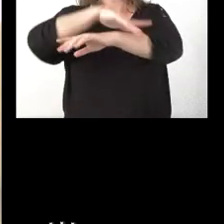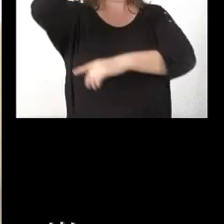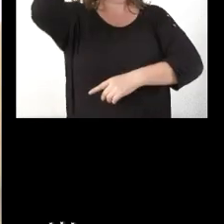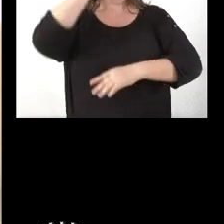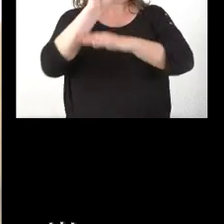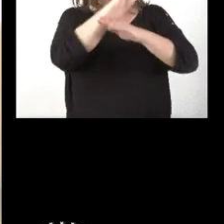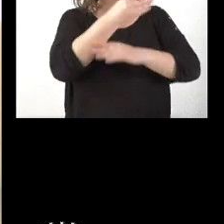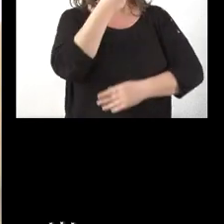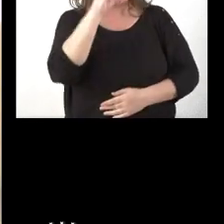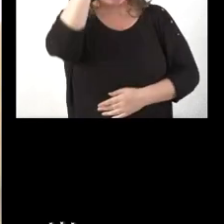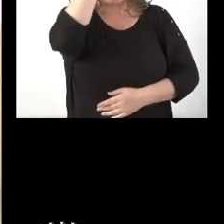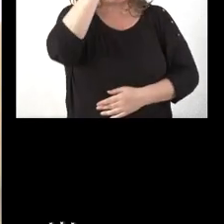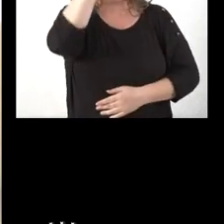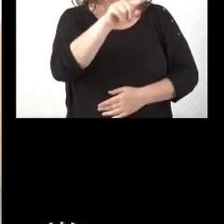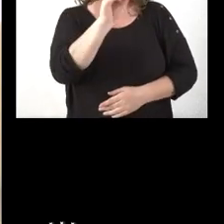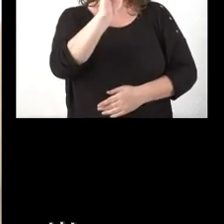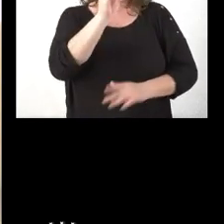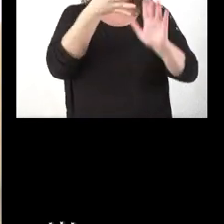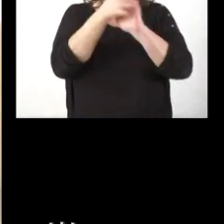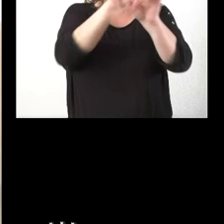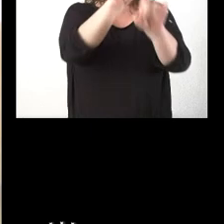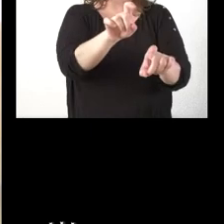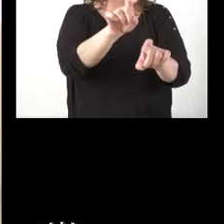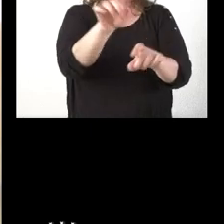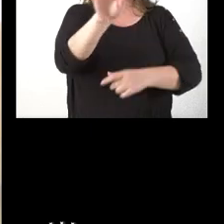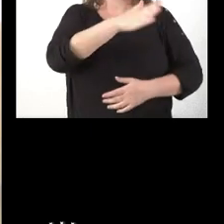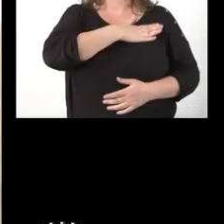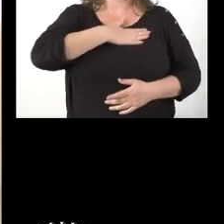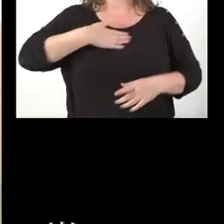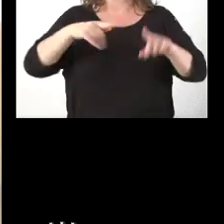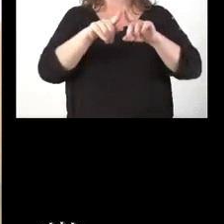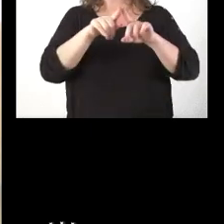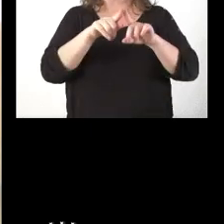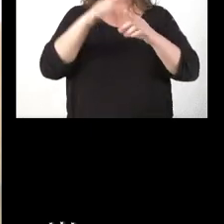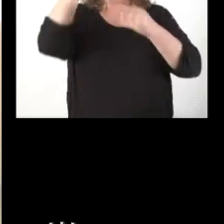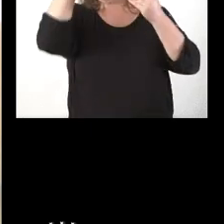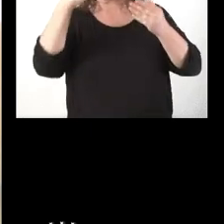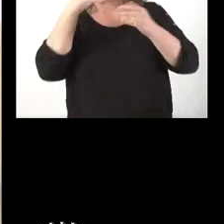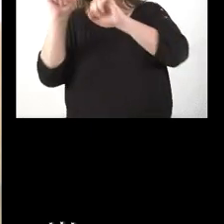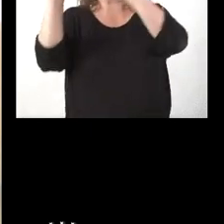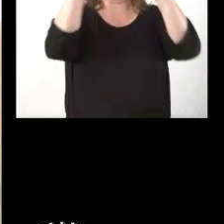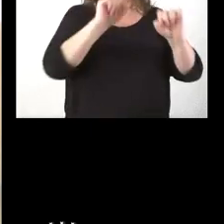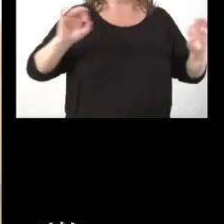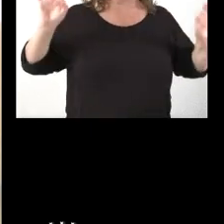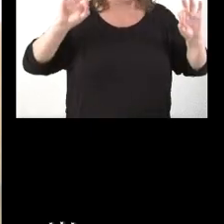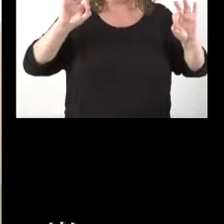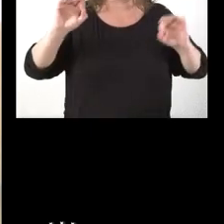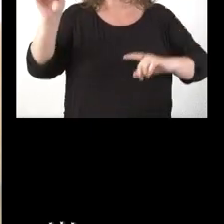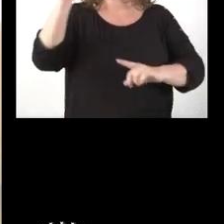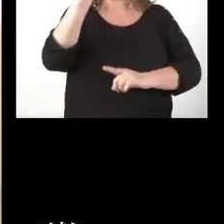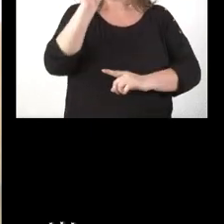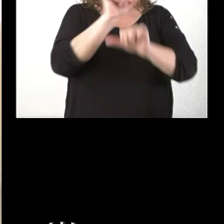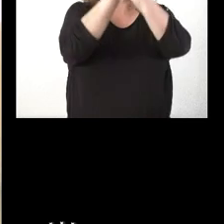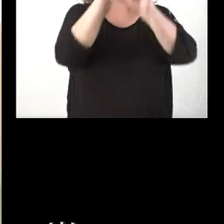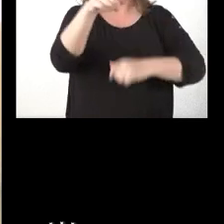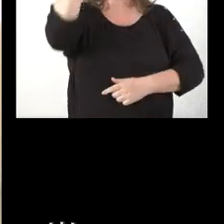Ese es un poco el planteamiento de mi pregunta que no pretendía presuponer ni defender ningún otro argumento, simplemente saber